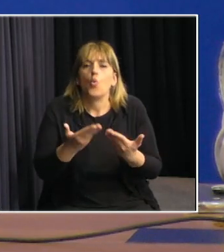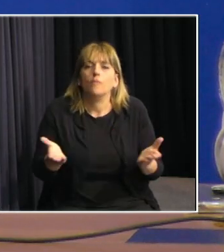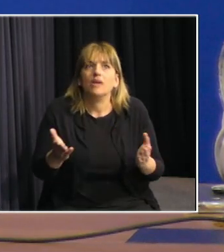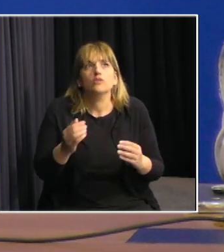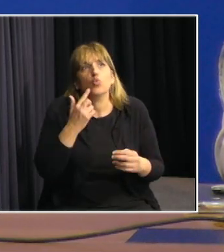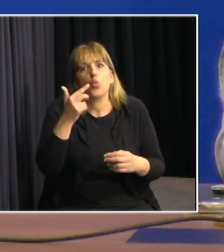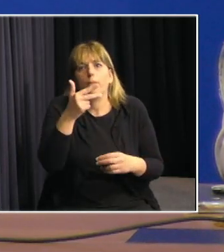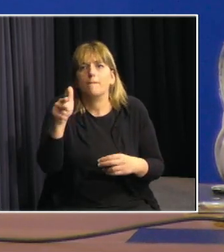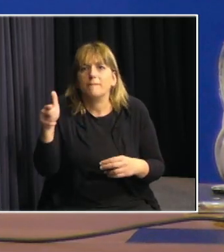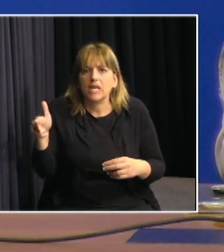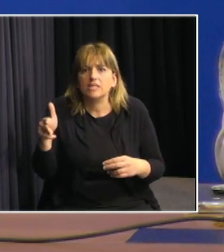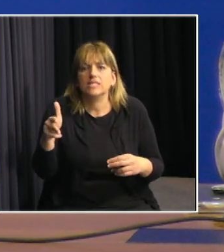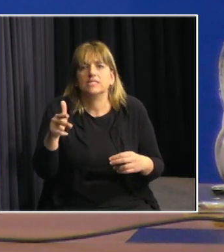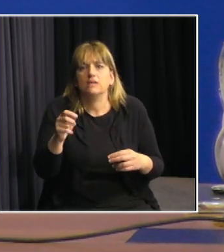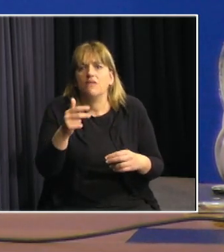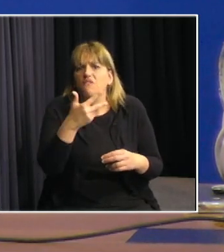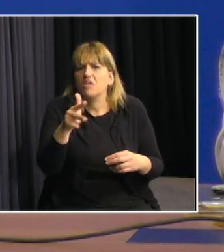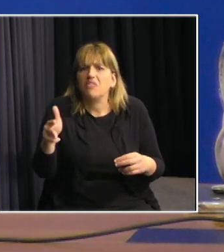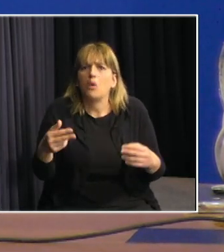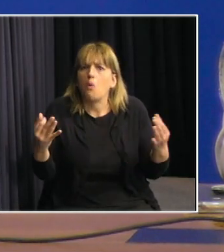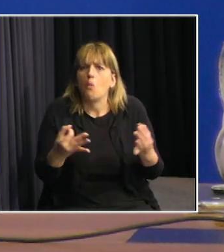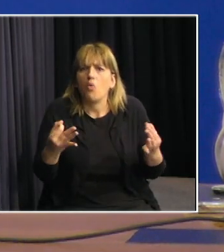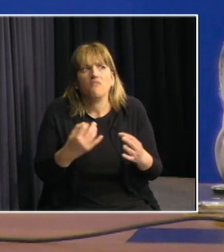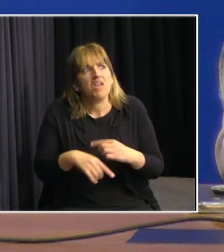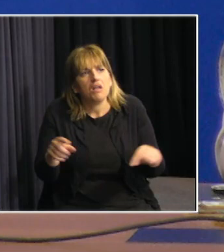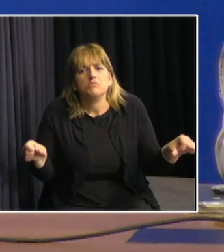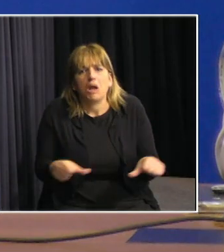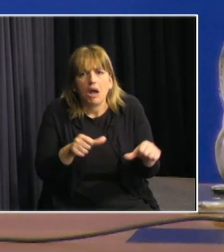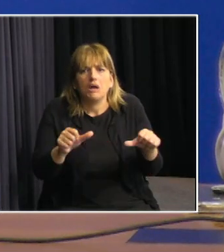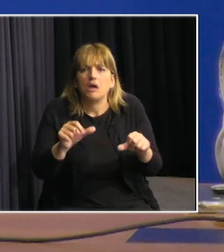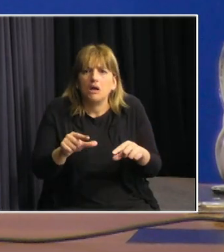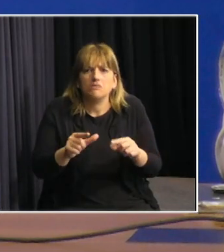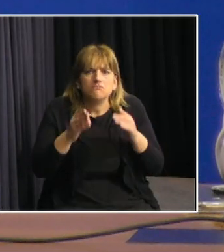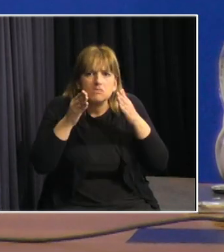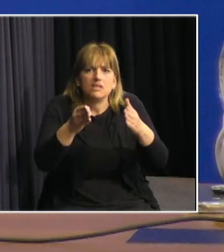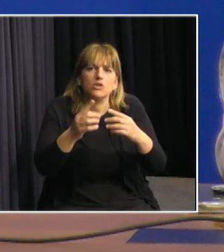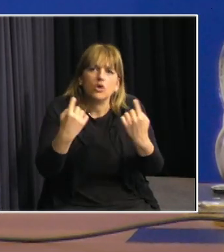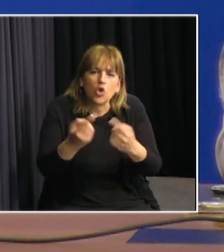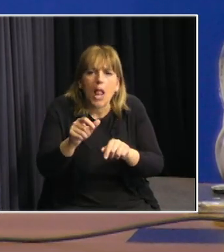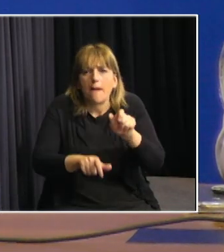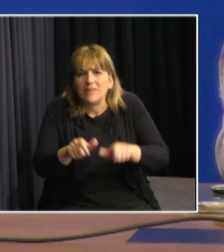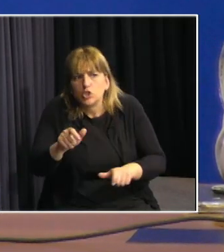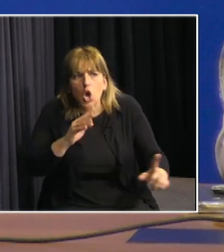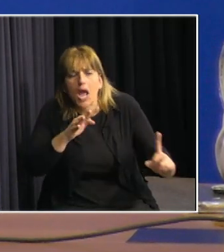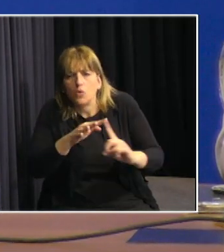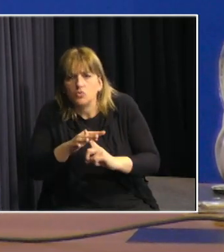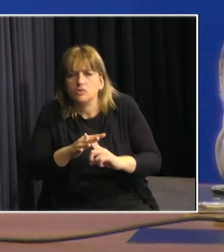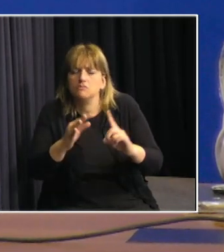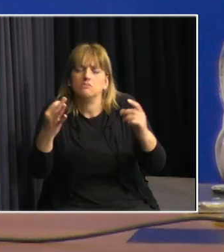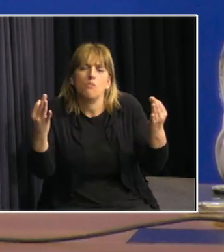piezas que están muy bien desarrolladas, atendiendo a todos los públicos, de manera inclusiva,